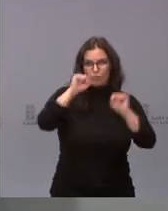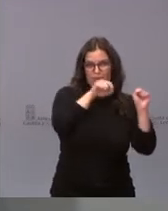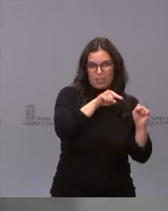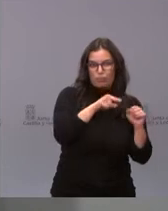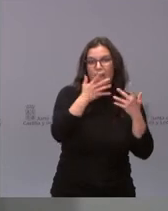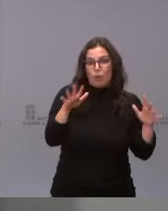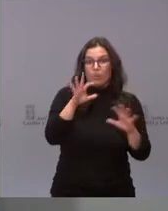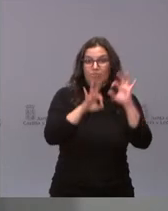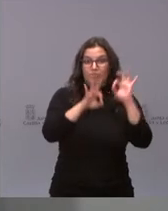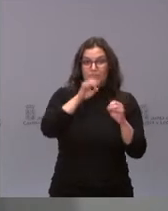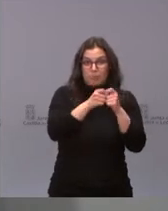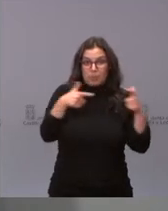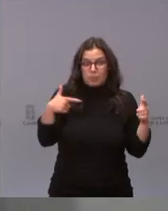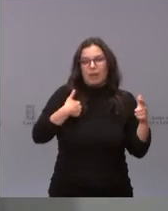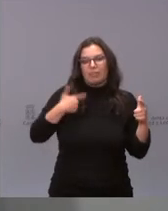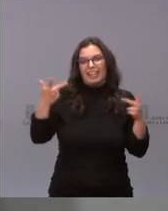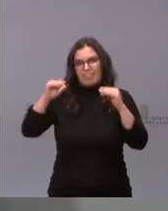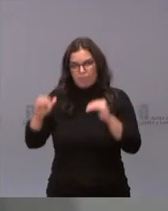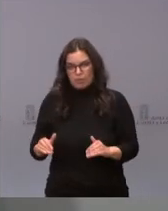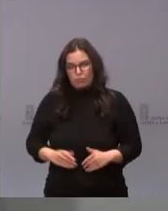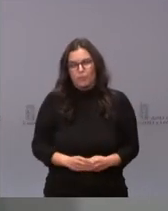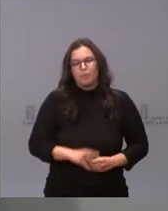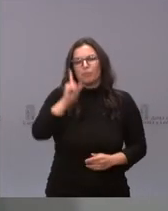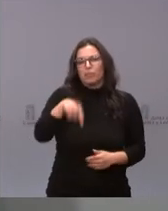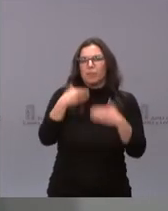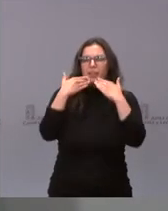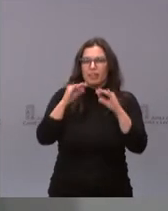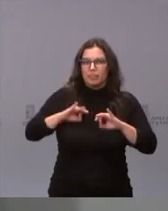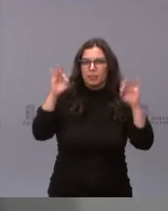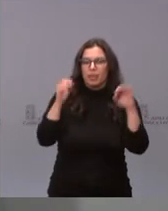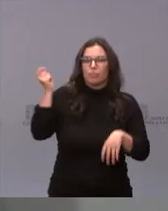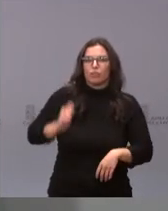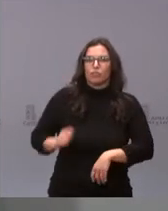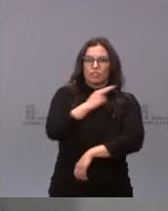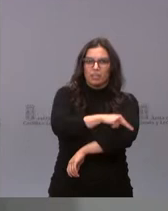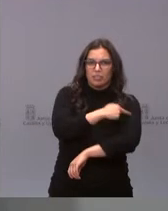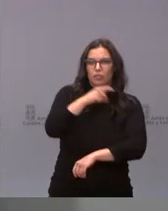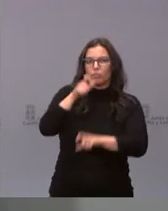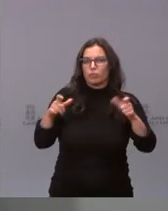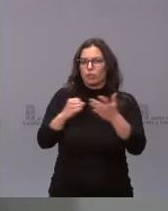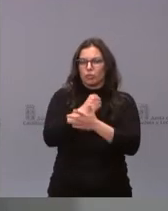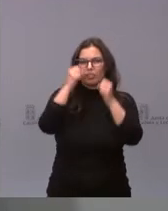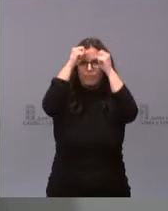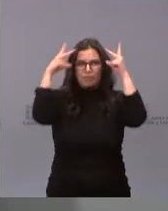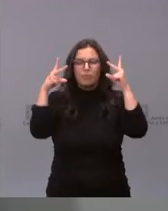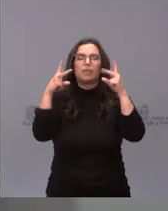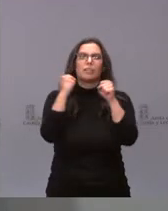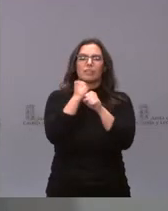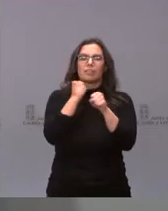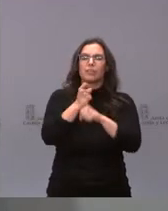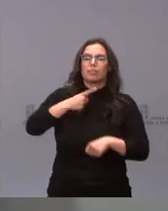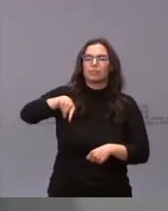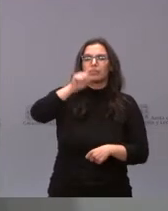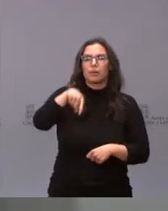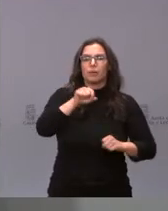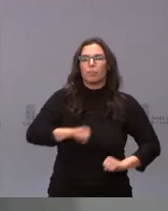agradecer muy especialmente a todo nuestro personal sanitario, a todo nuestro personal de enfermería y también a todos los responsables de